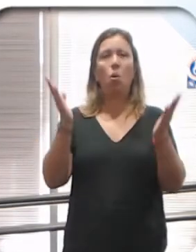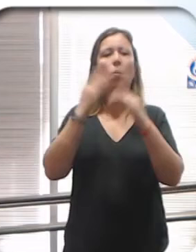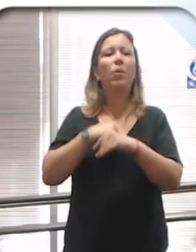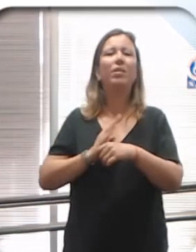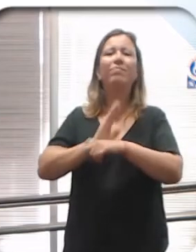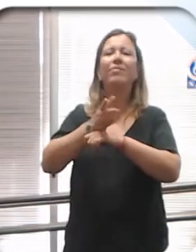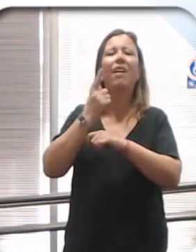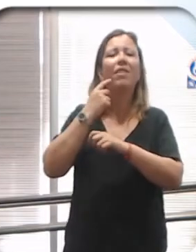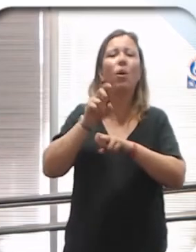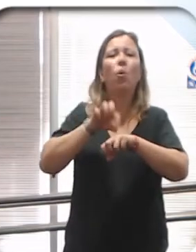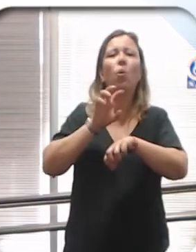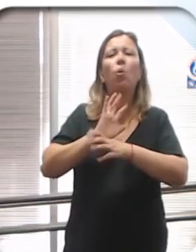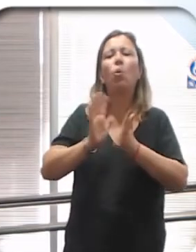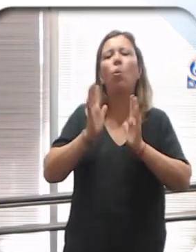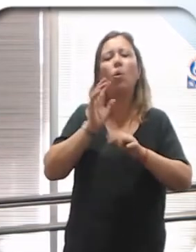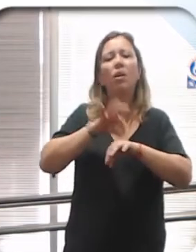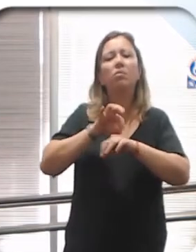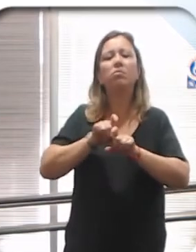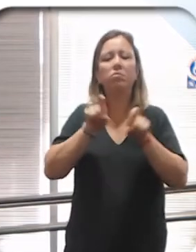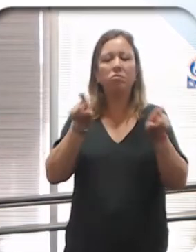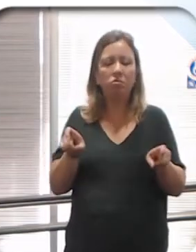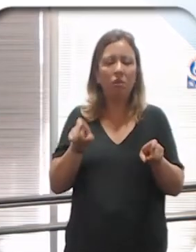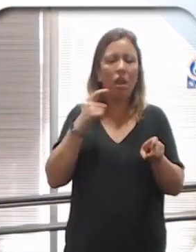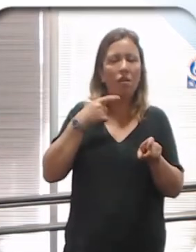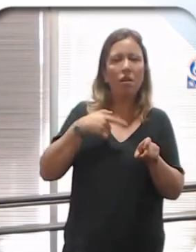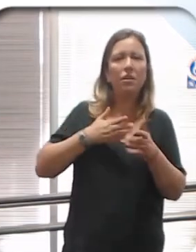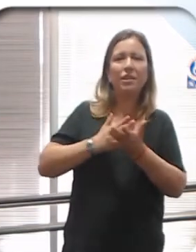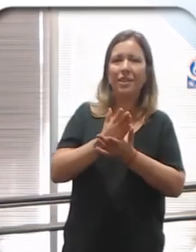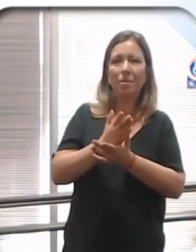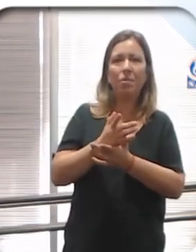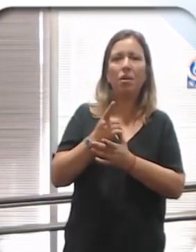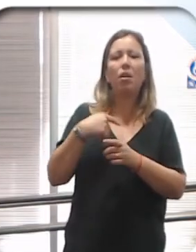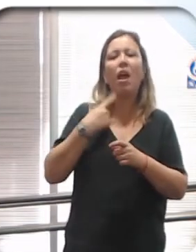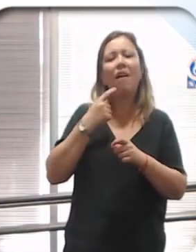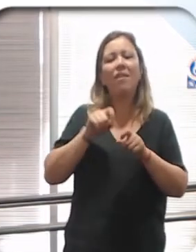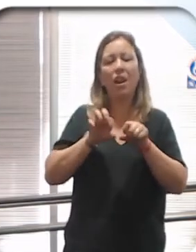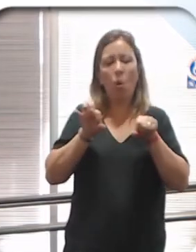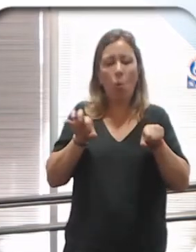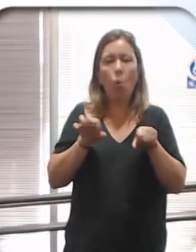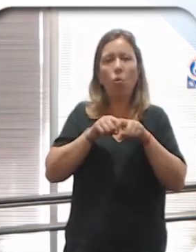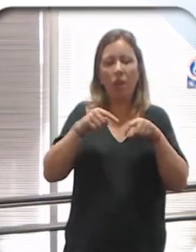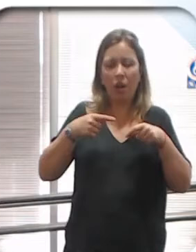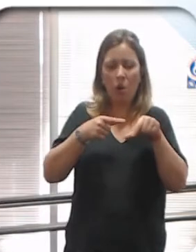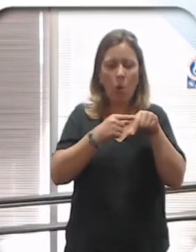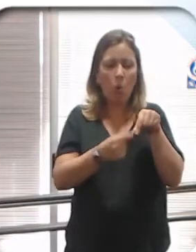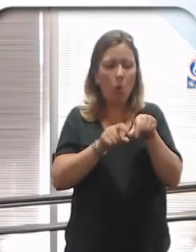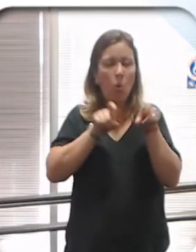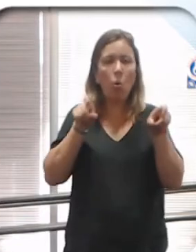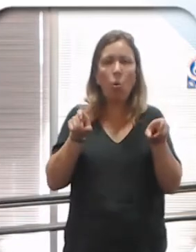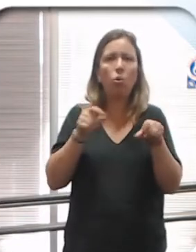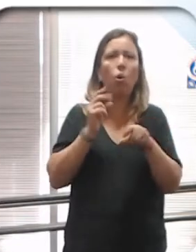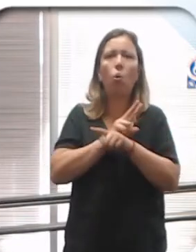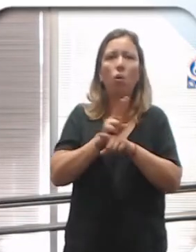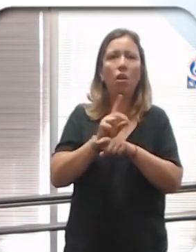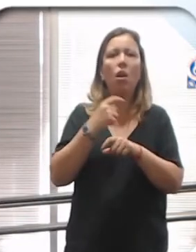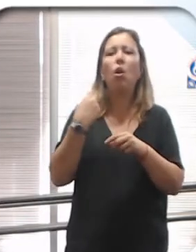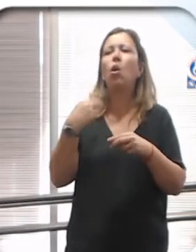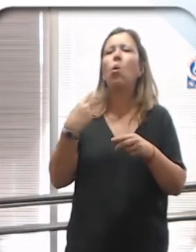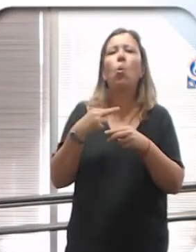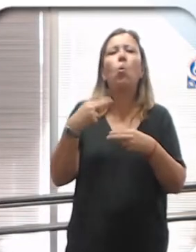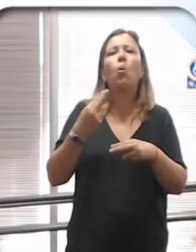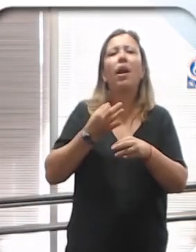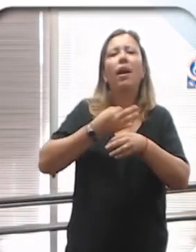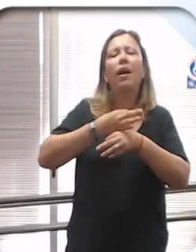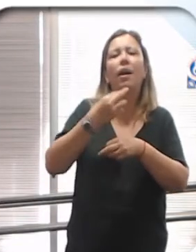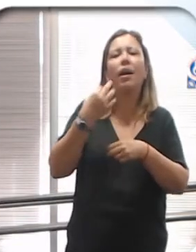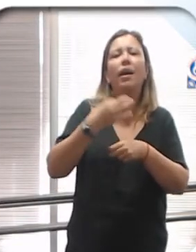rutinarios de prevención para el cáncer de útero y mama, por ende no. Como aparte no les enseñamos a usar métodos de barrera,